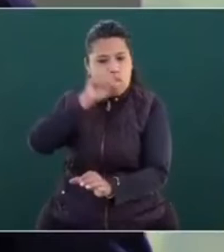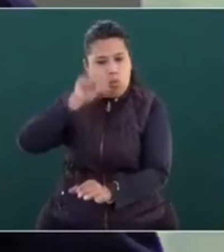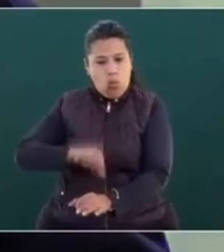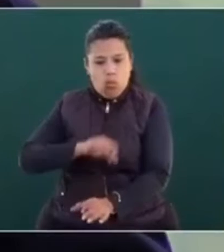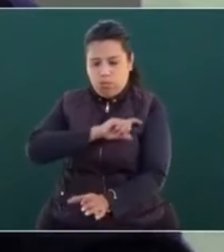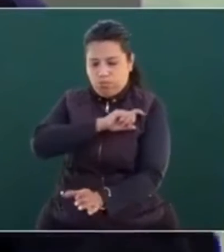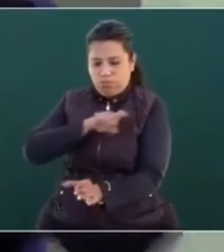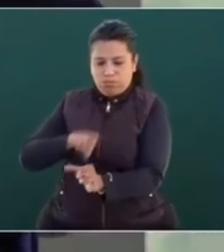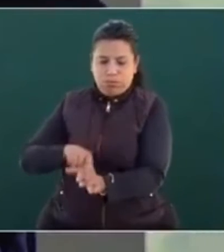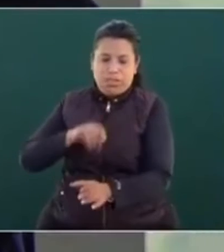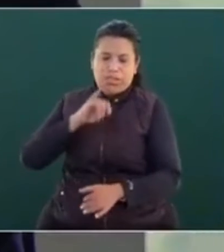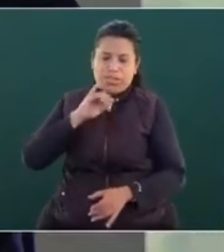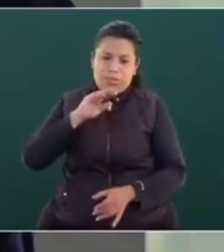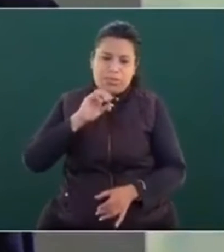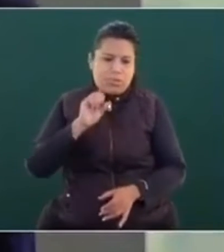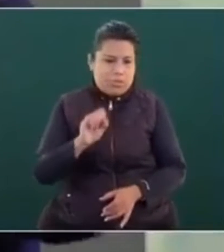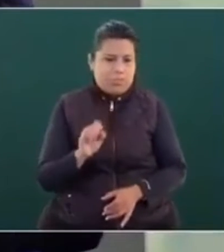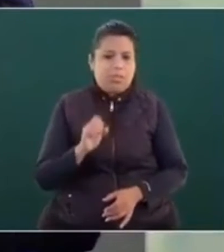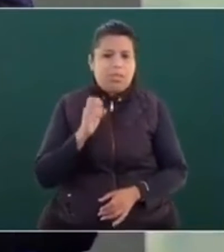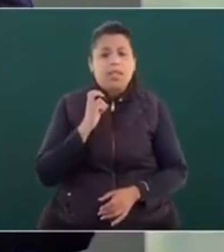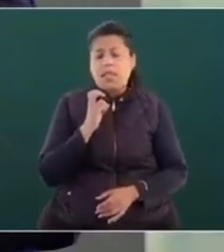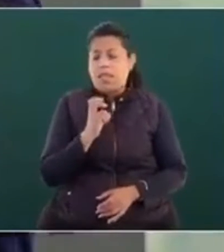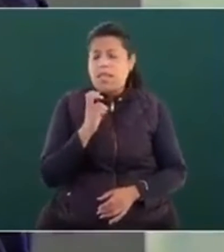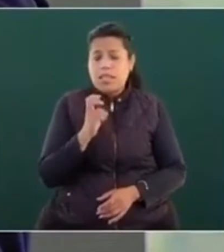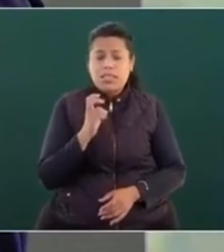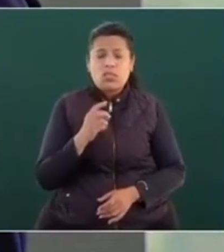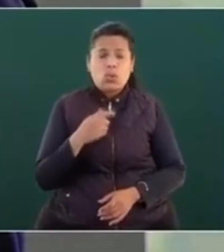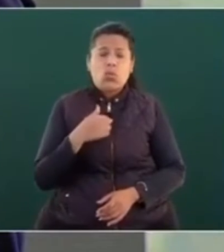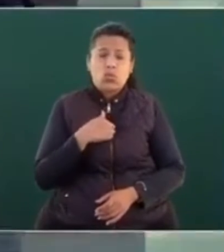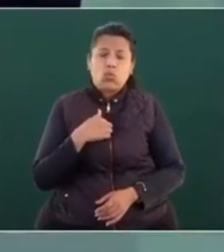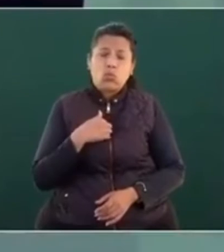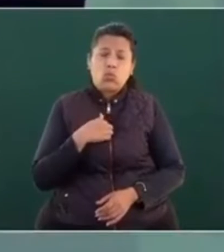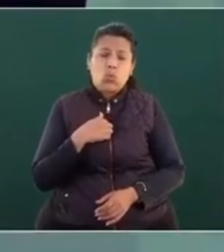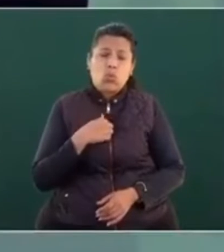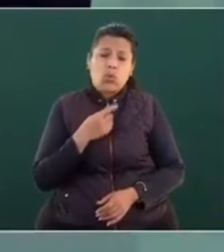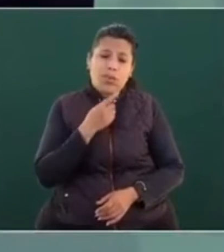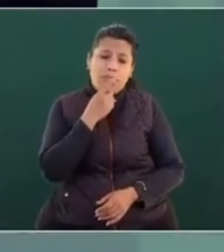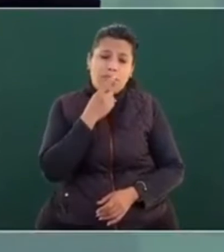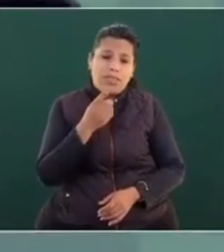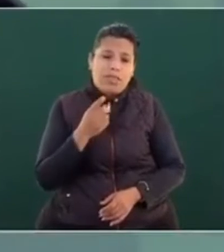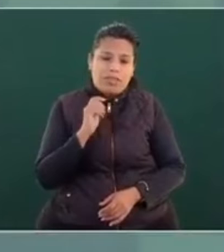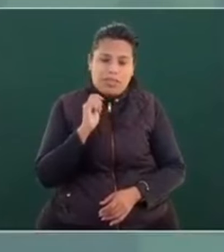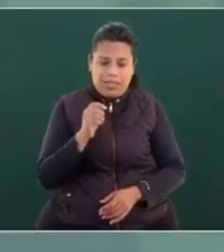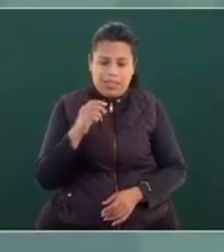Por eso, hablo de la V.